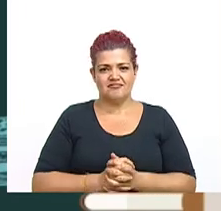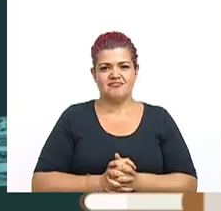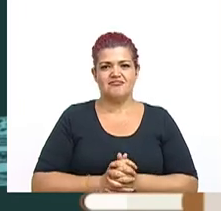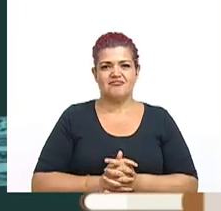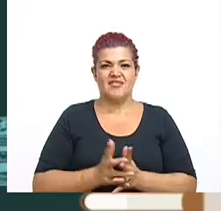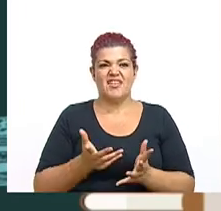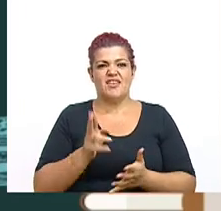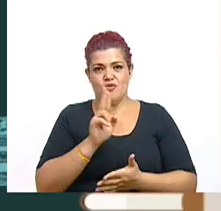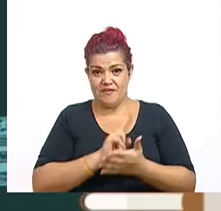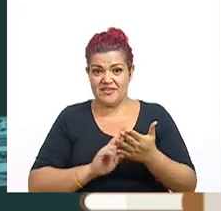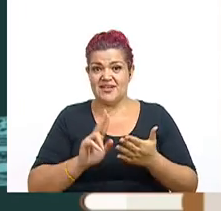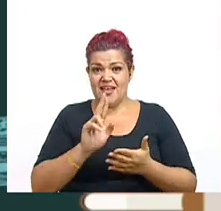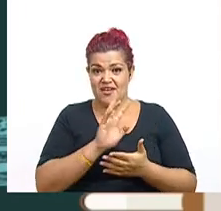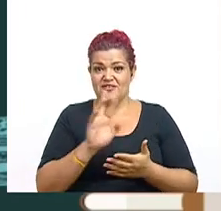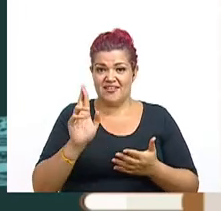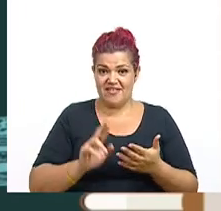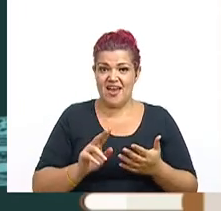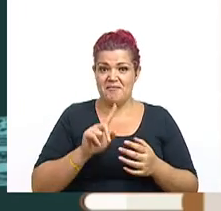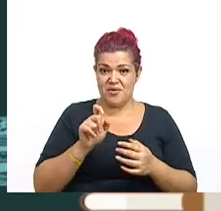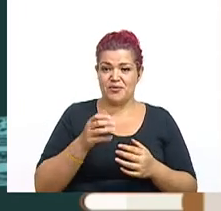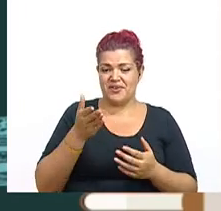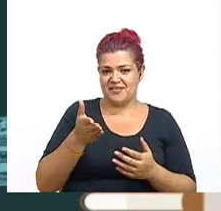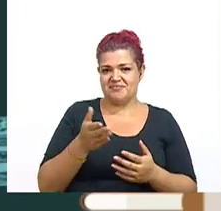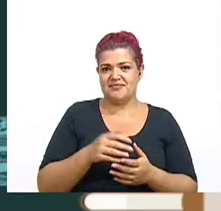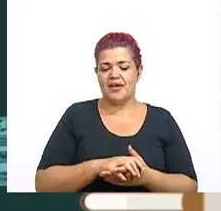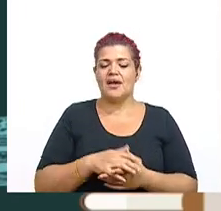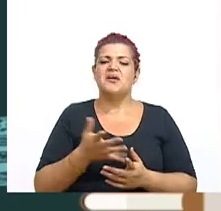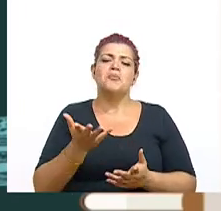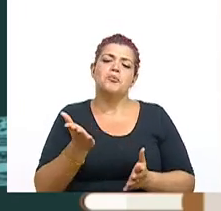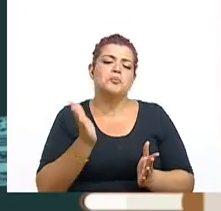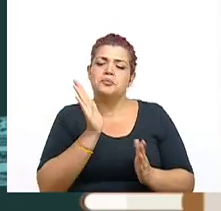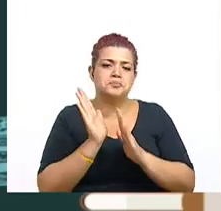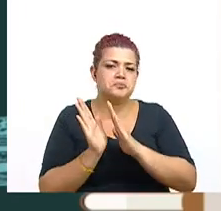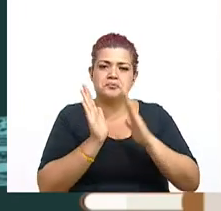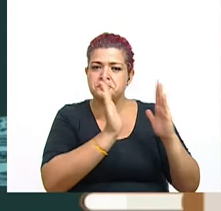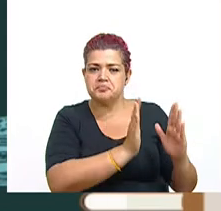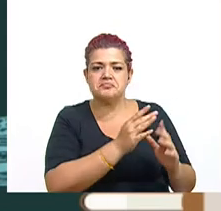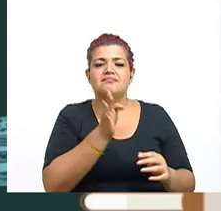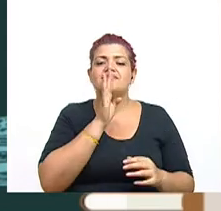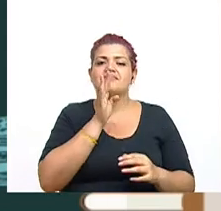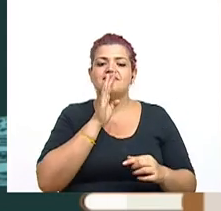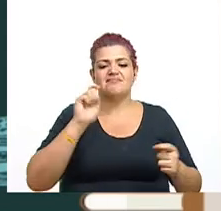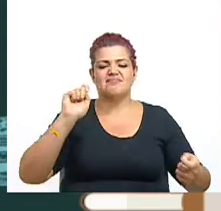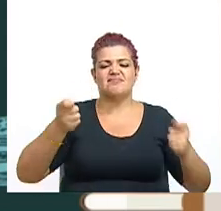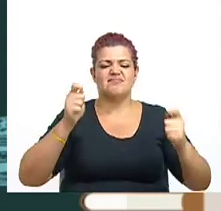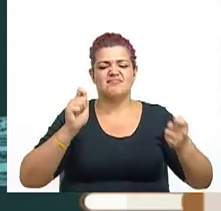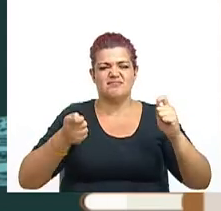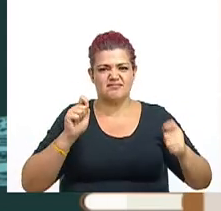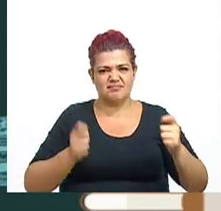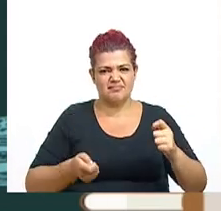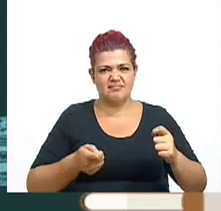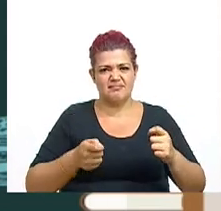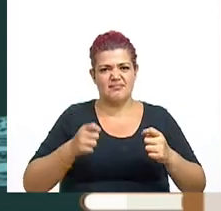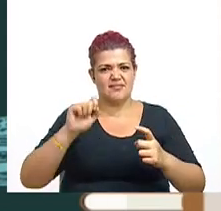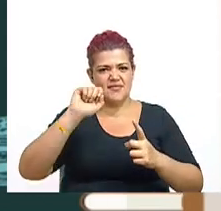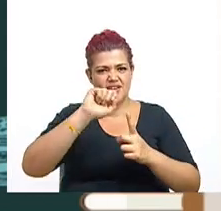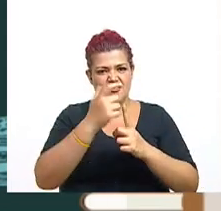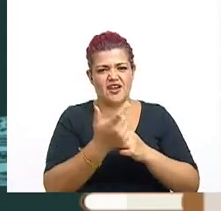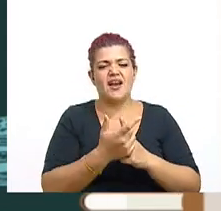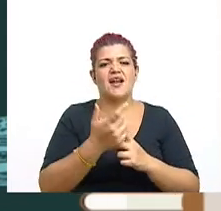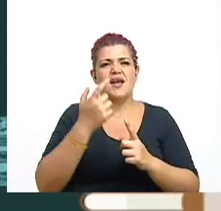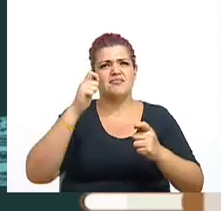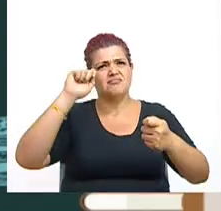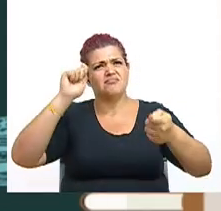a la Universidad de Costa Rica. Bueno, hablando de reformas sociales, ya está listo. Vamos a observar esta y hacer un repaso muy general sobre las